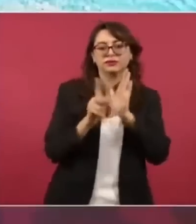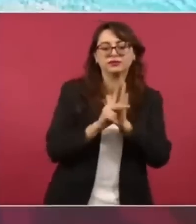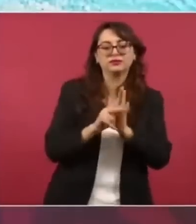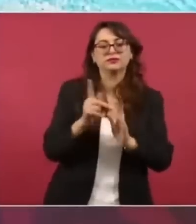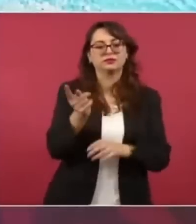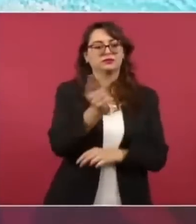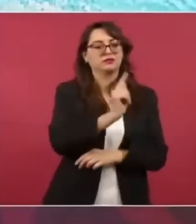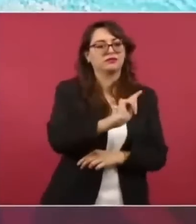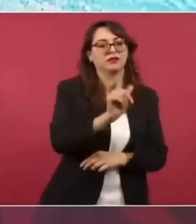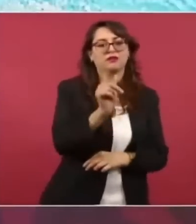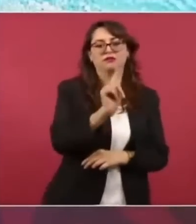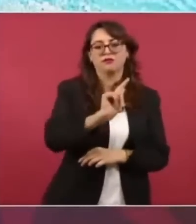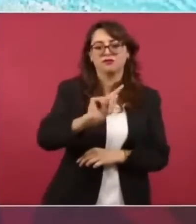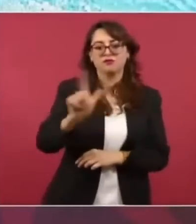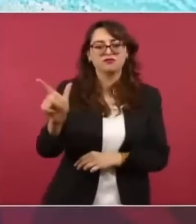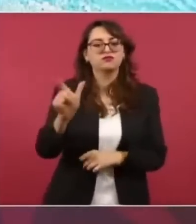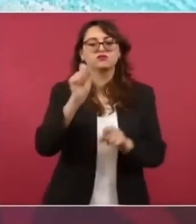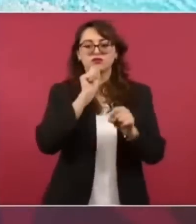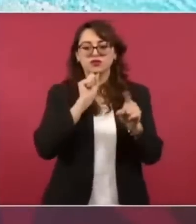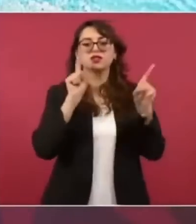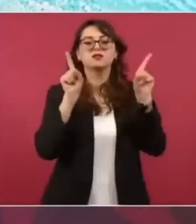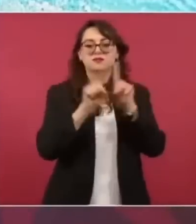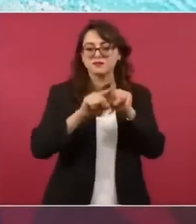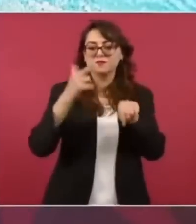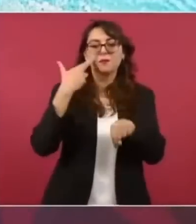pues han lucrado